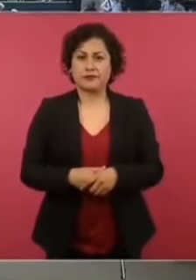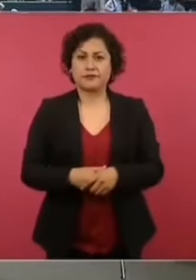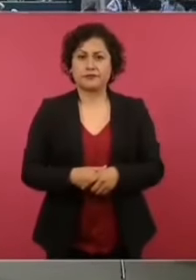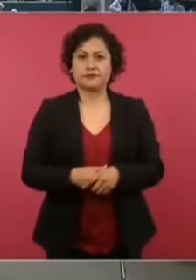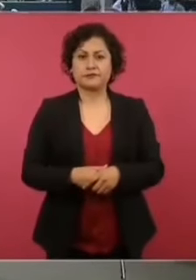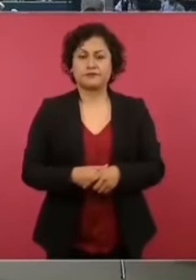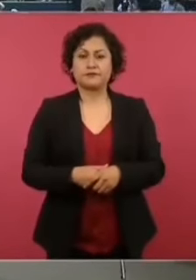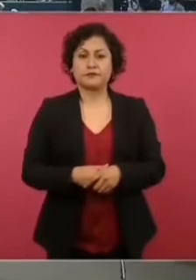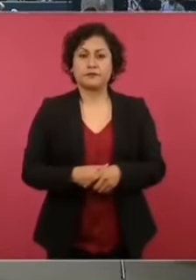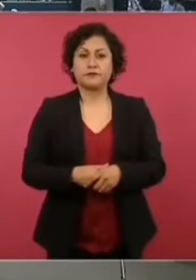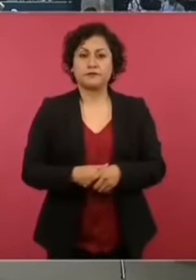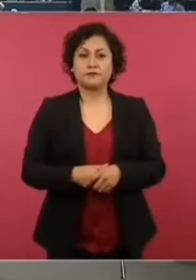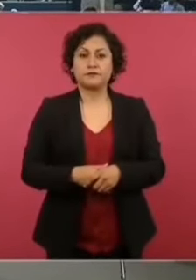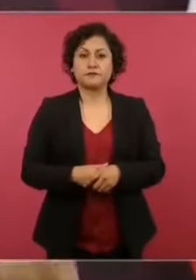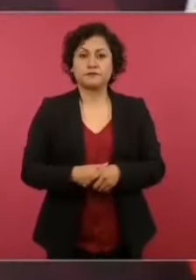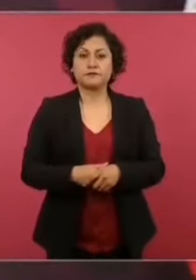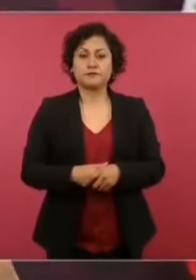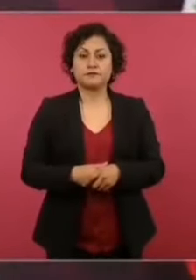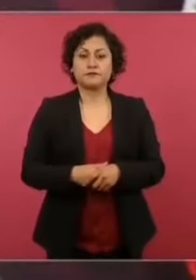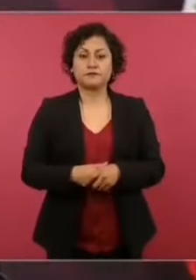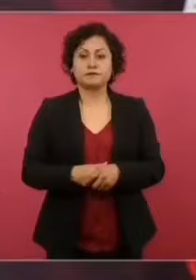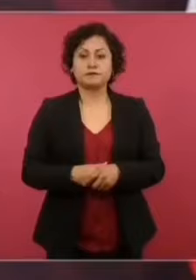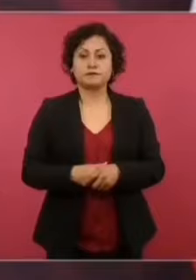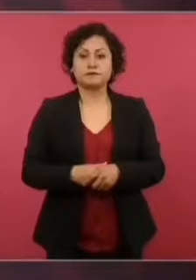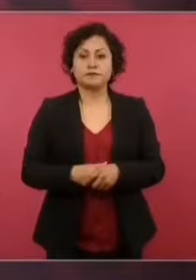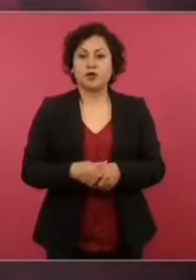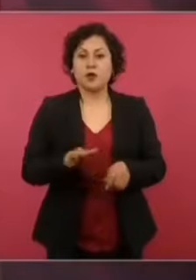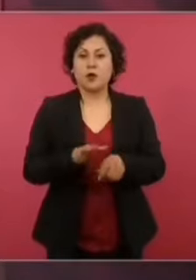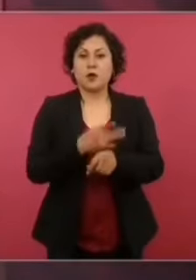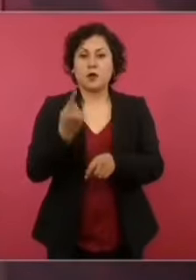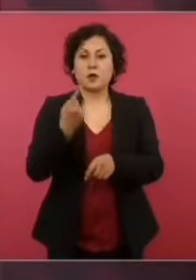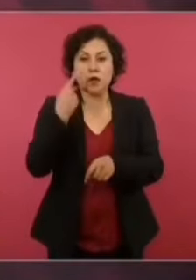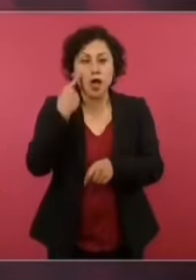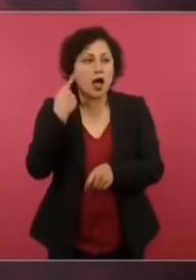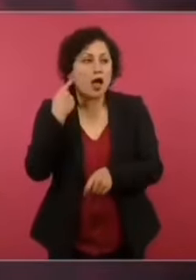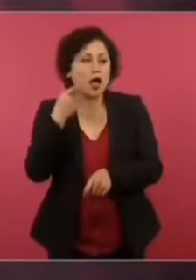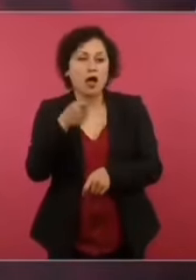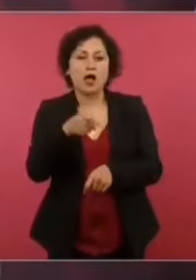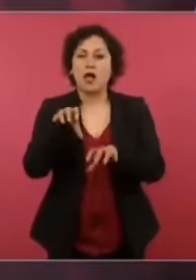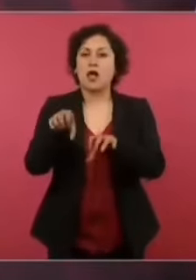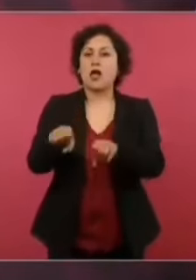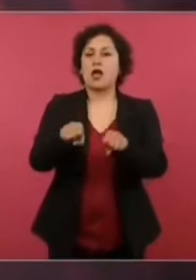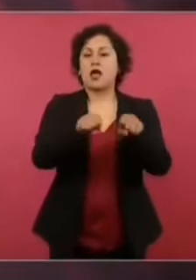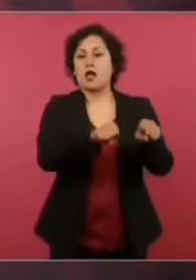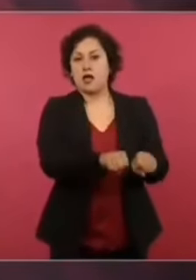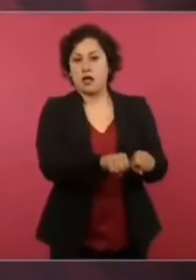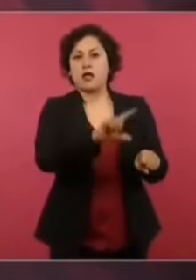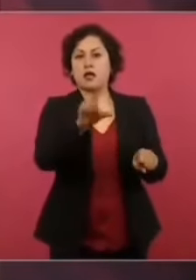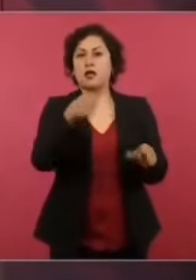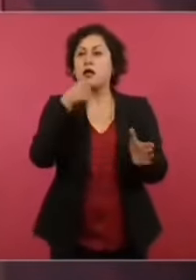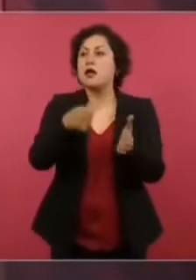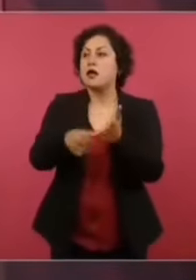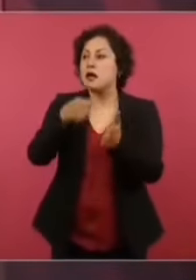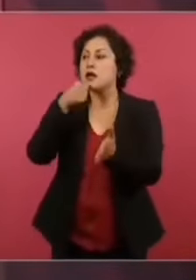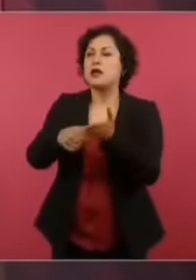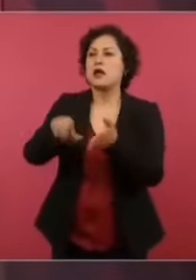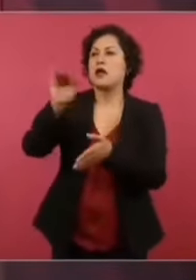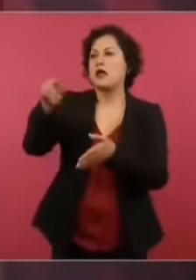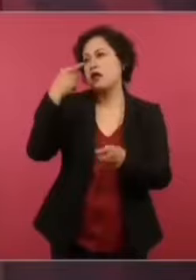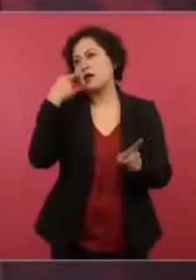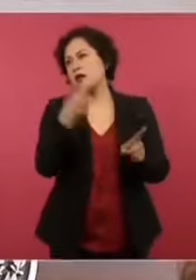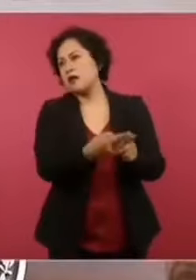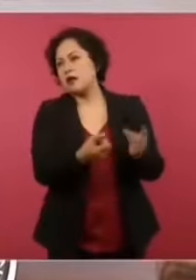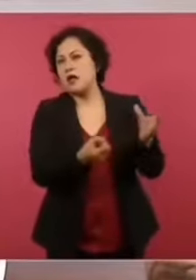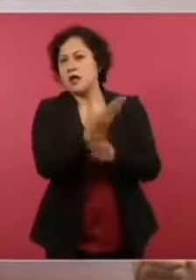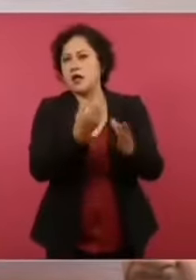órdenes de que se libere. Y si no lo liberas te